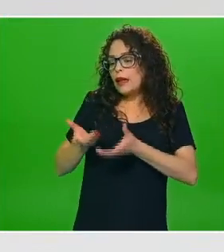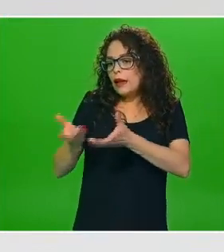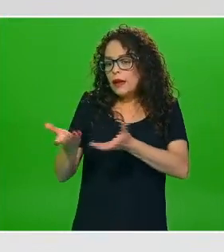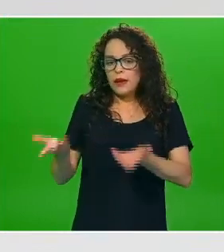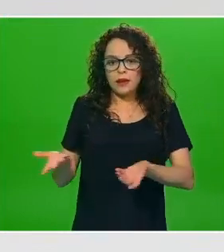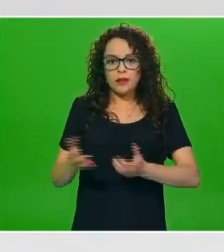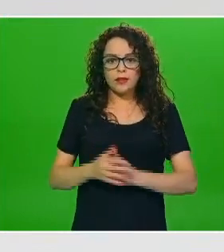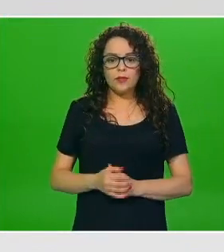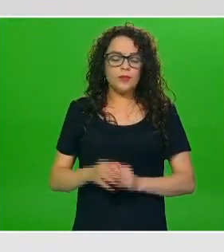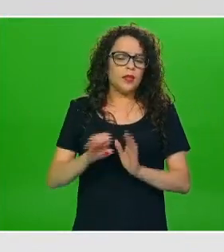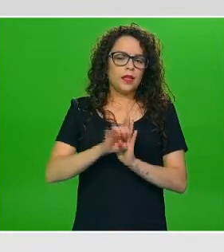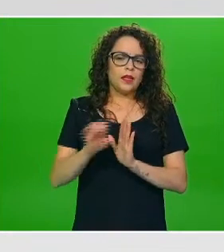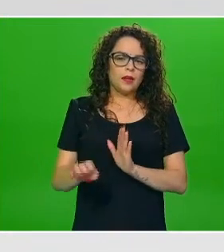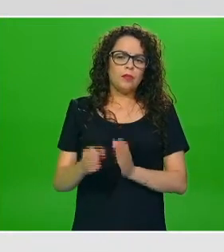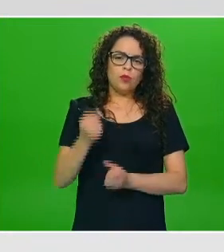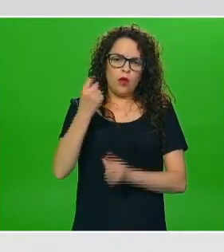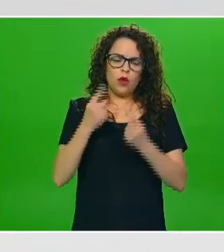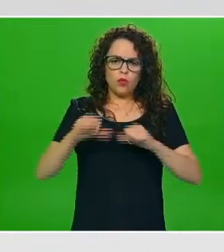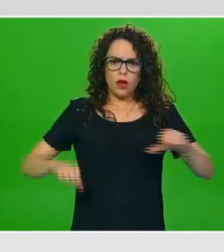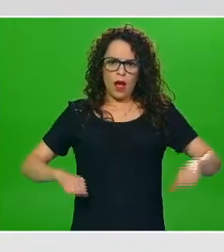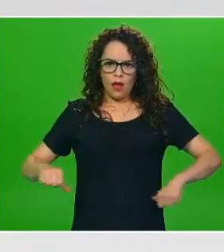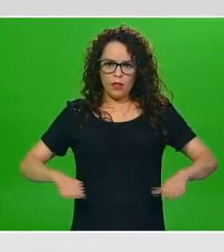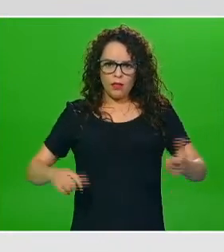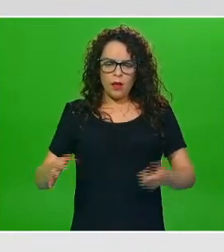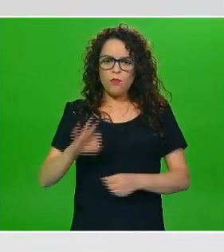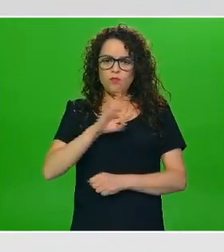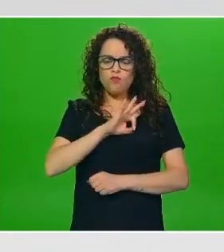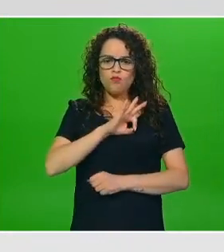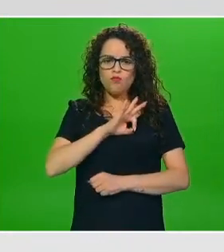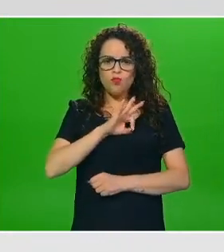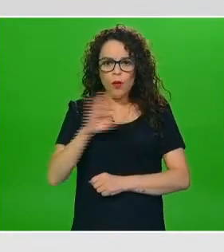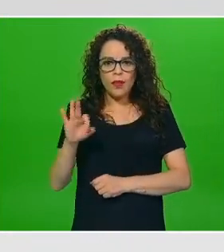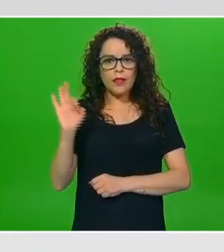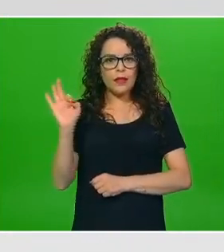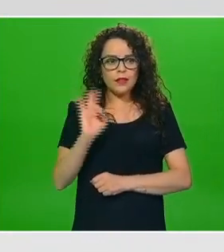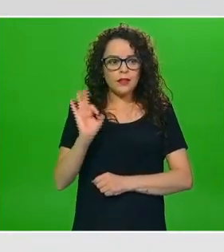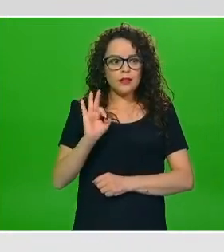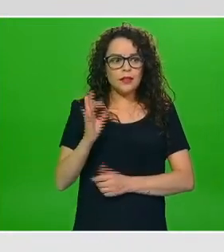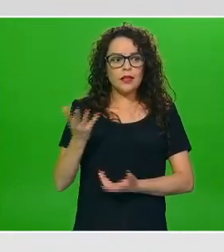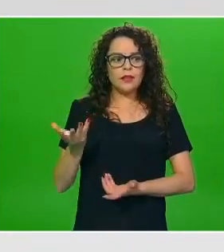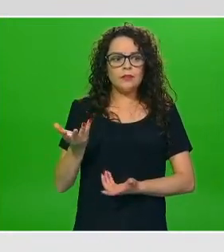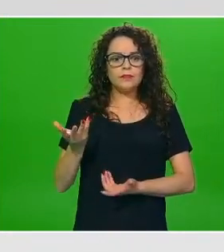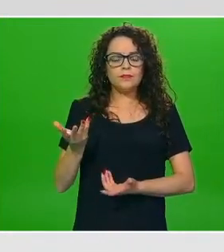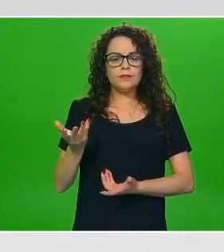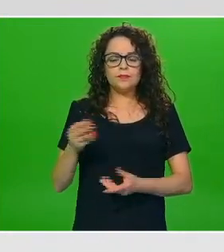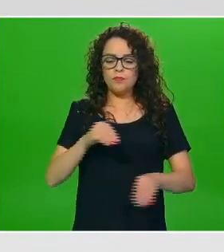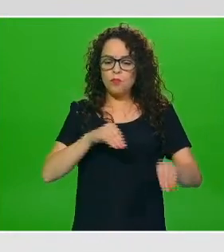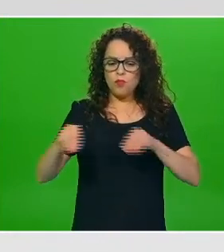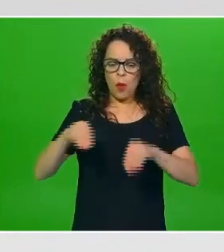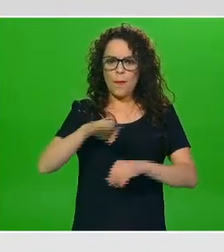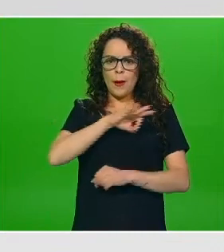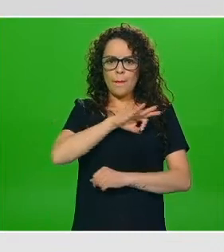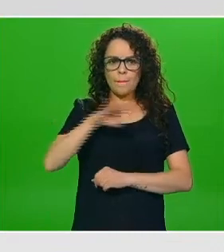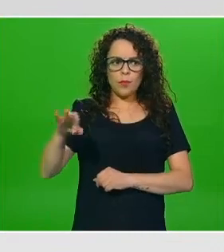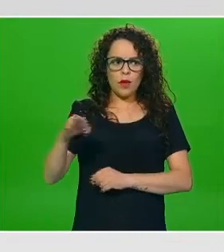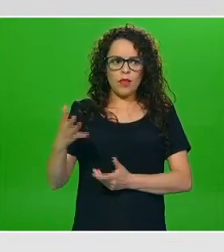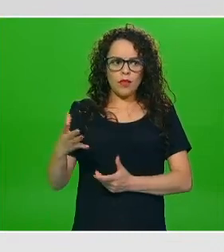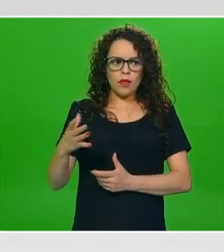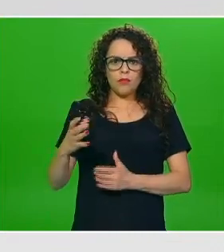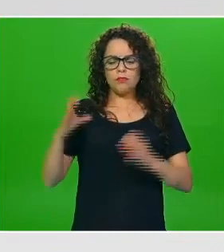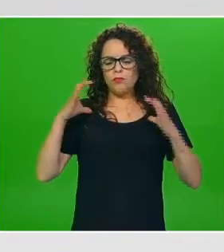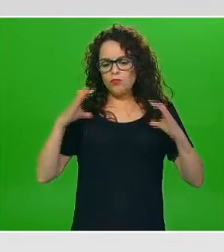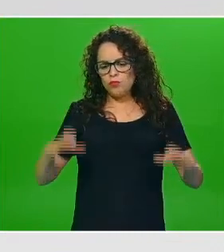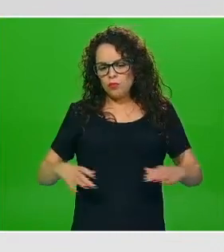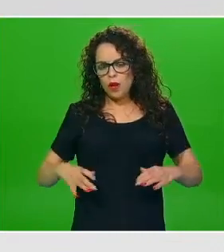hay actividades que nos mueven ¿no? que nos implican mover todos o varios de nuestros